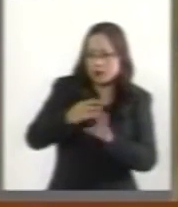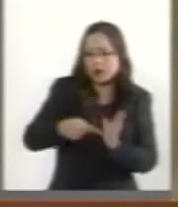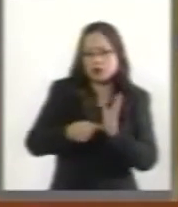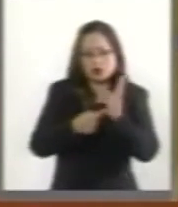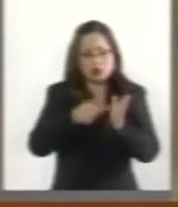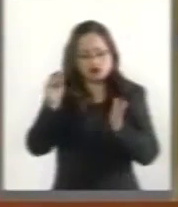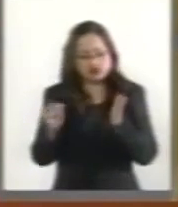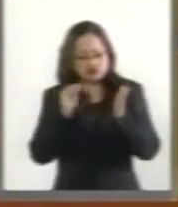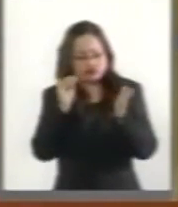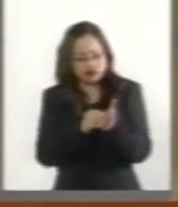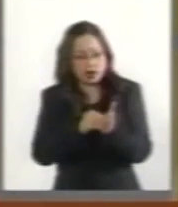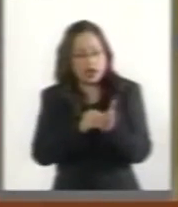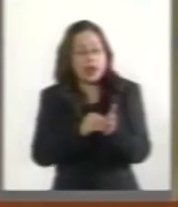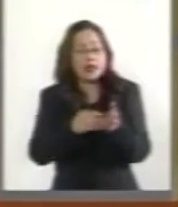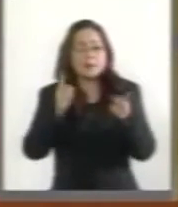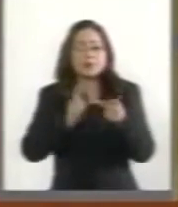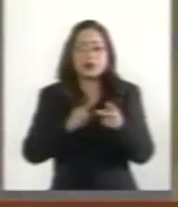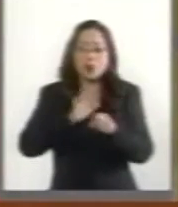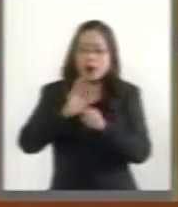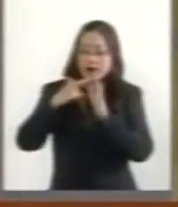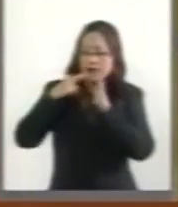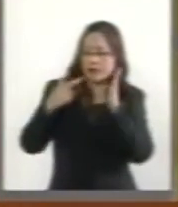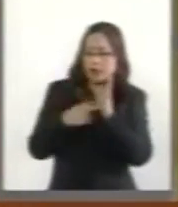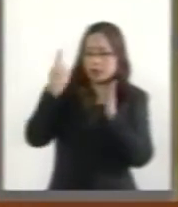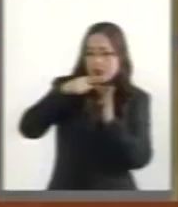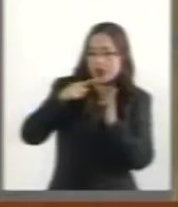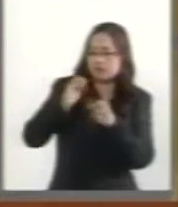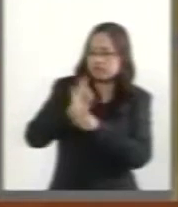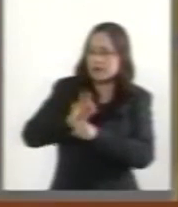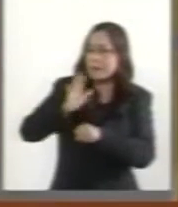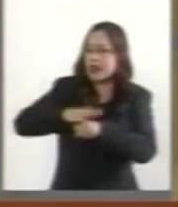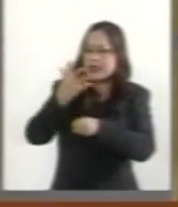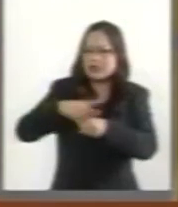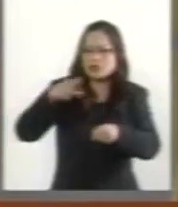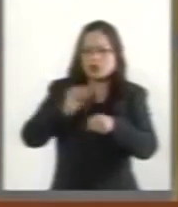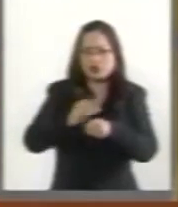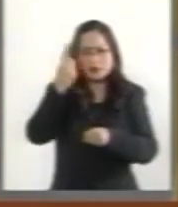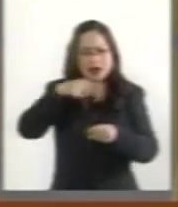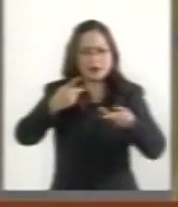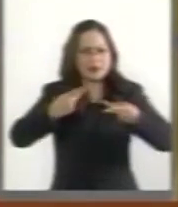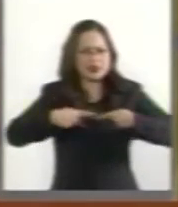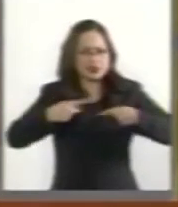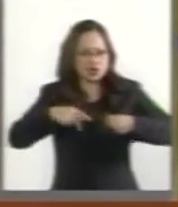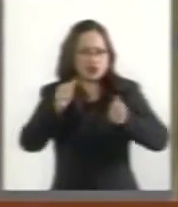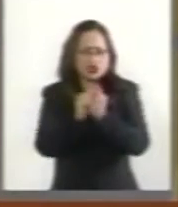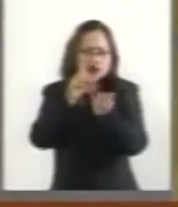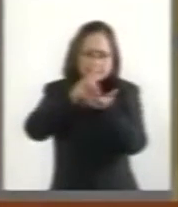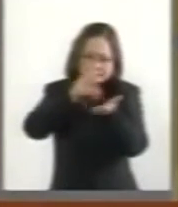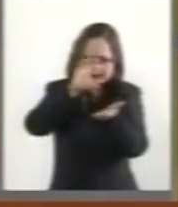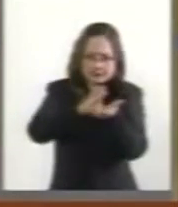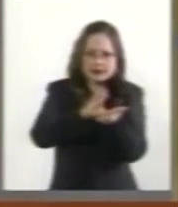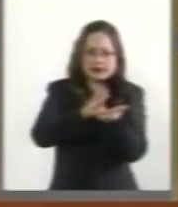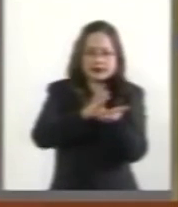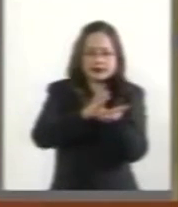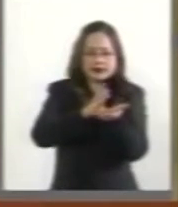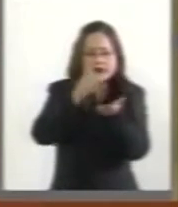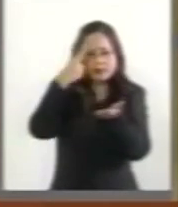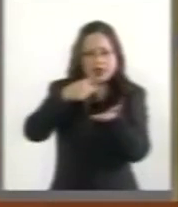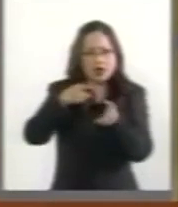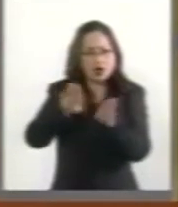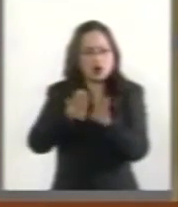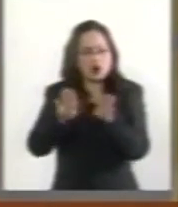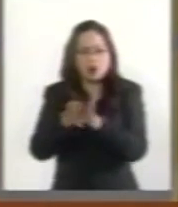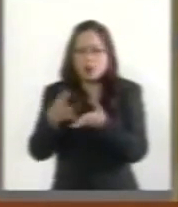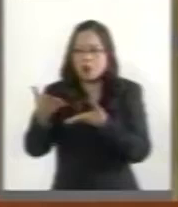de oficio. Criterios, por ejemplo, para favorecer la inclusión de personas con discapacidad para ejercer